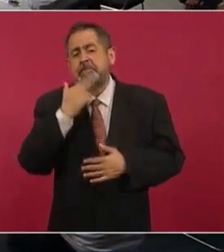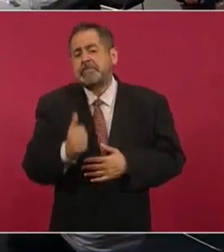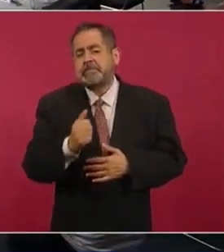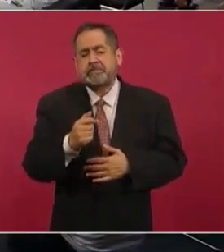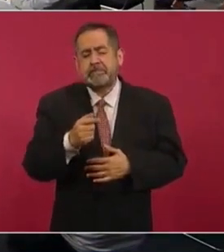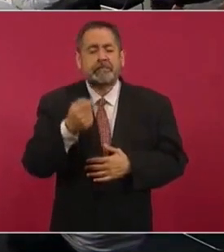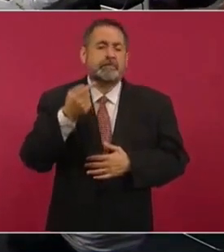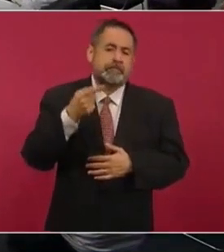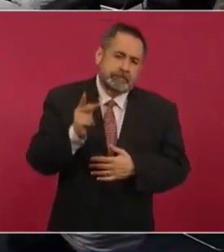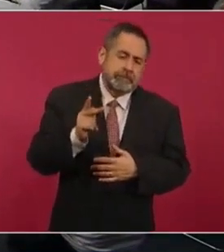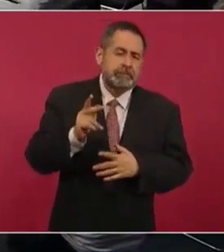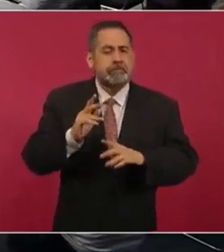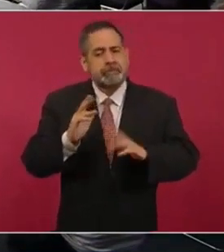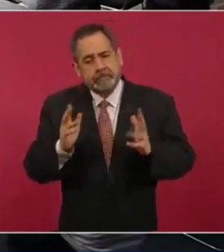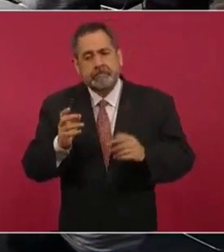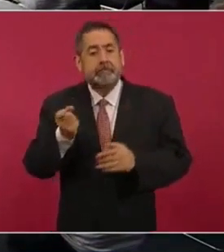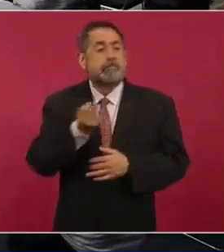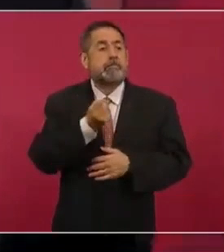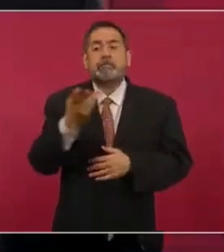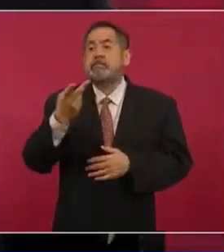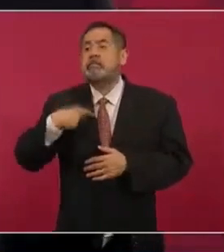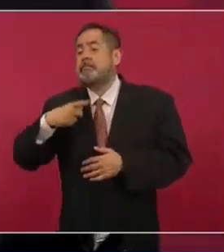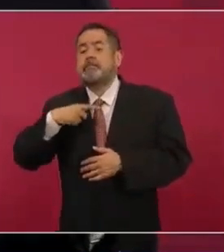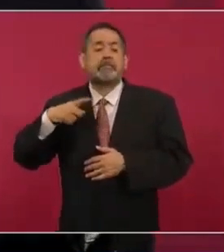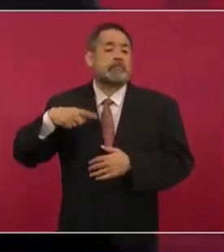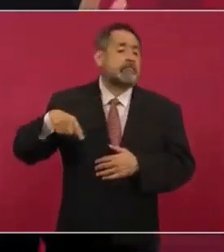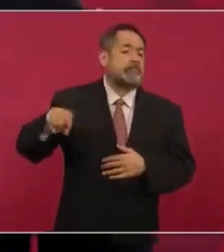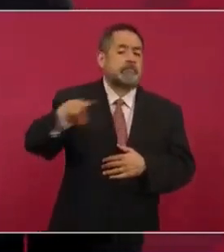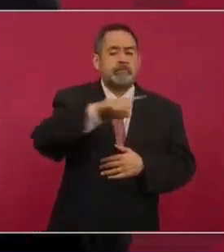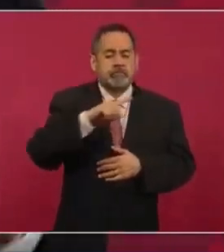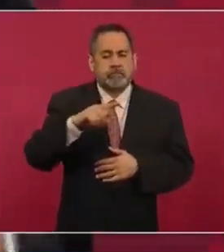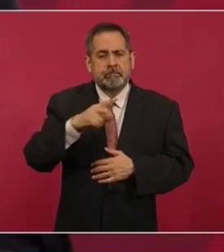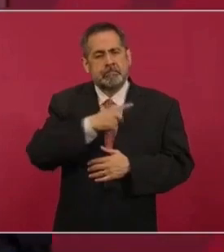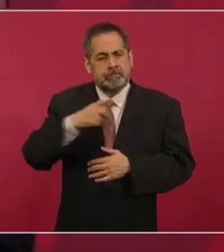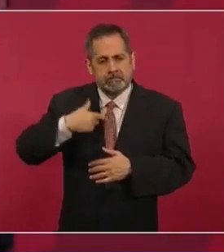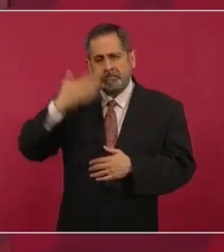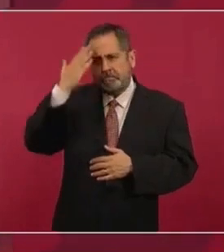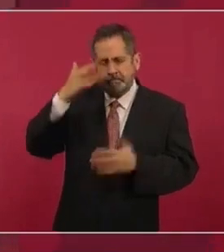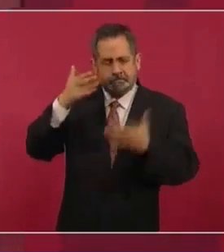que la gente lo sepa.